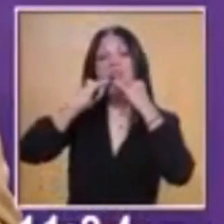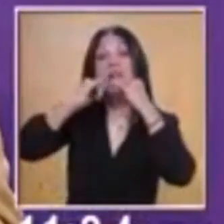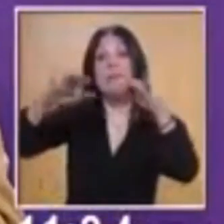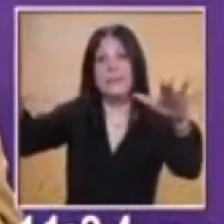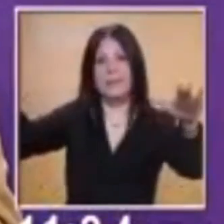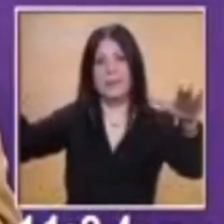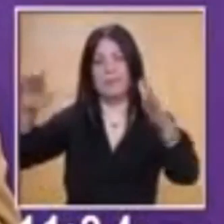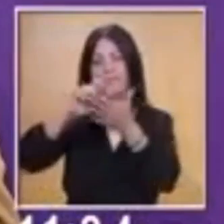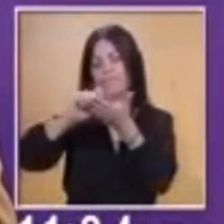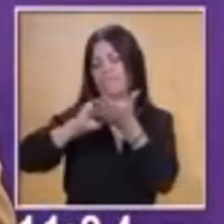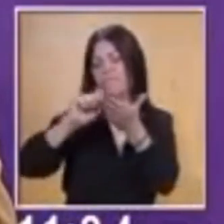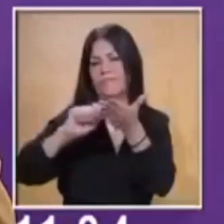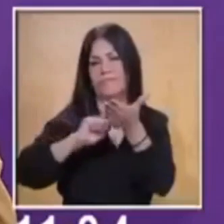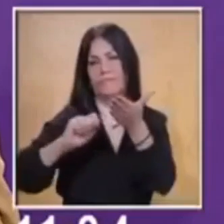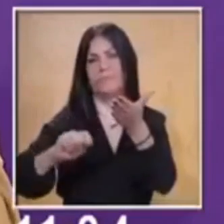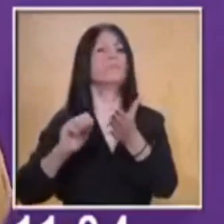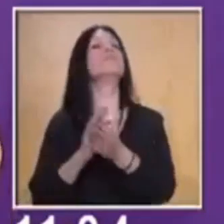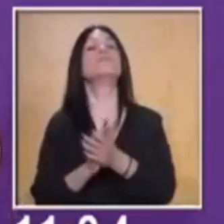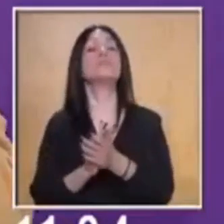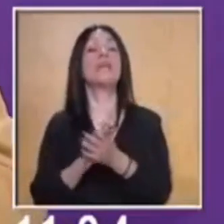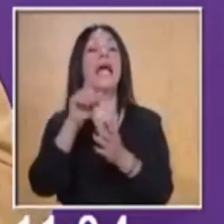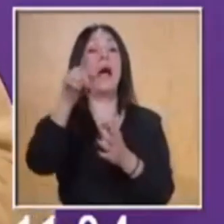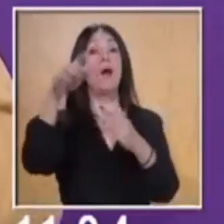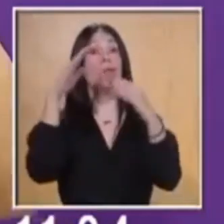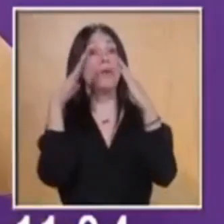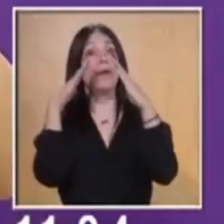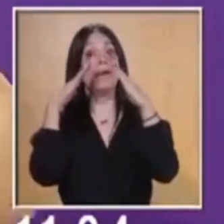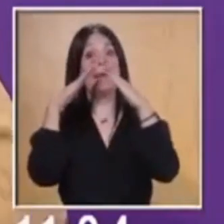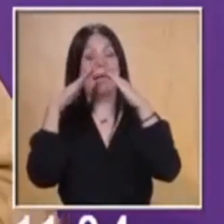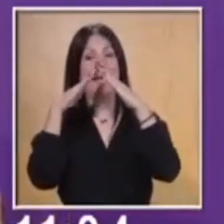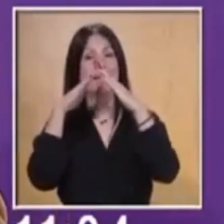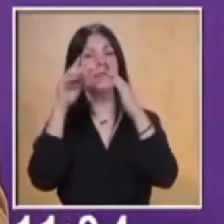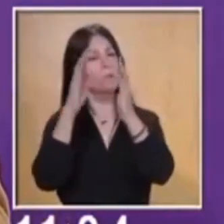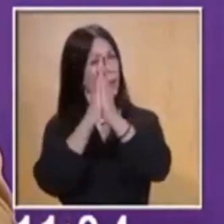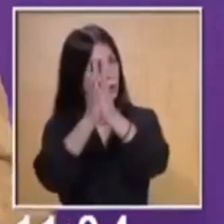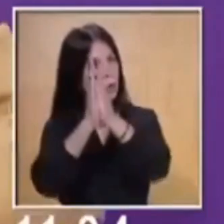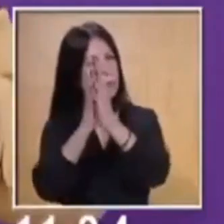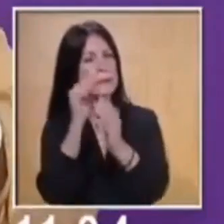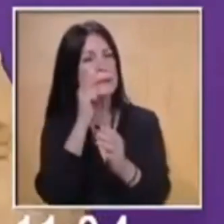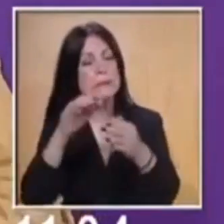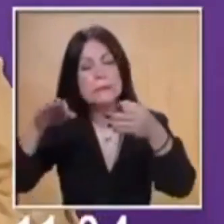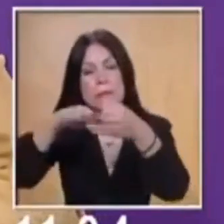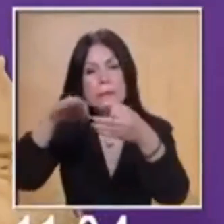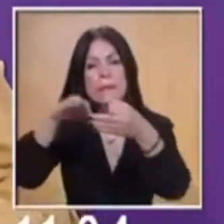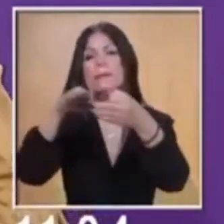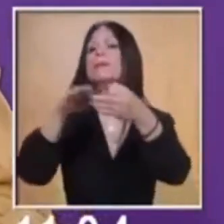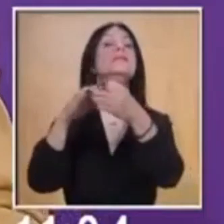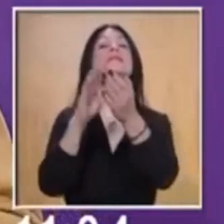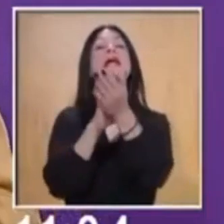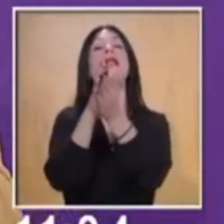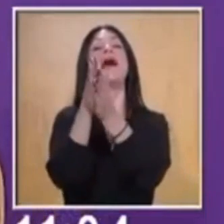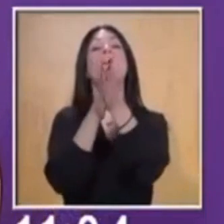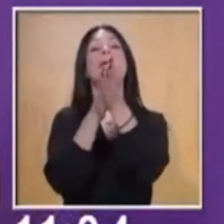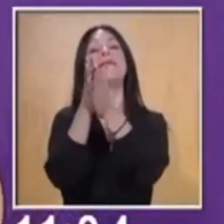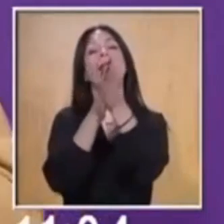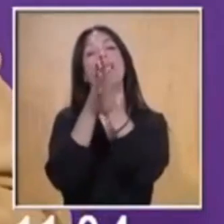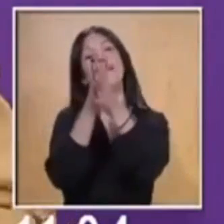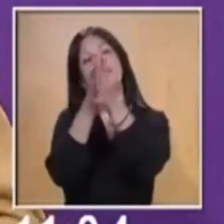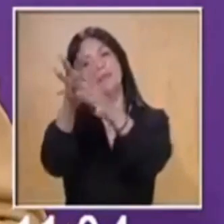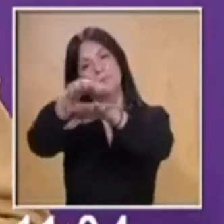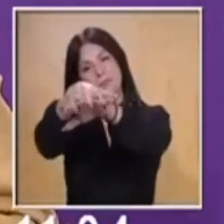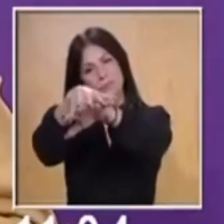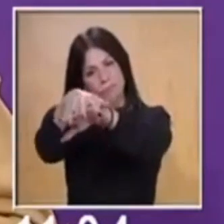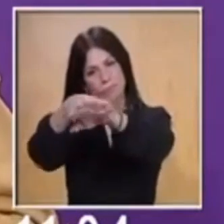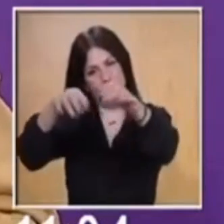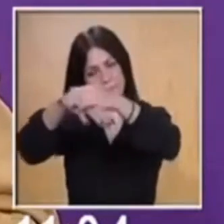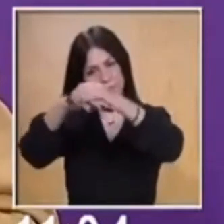bien. Ahora pues los invito en casita a lavarse las manos y a seguir sintonizándonos por este canal que